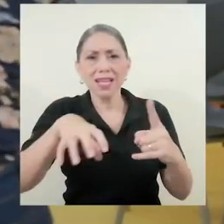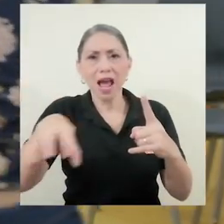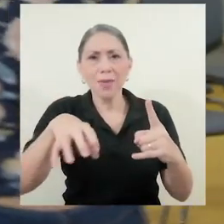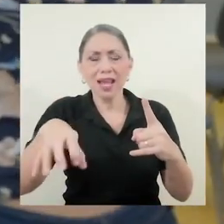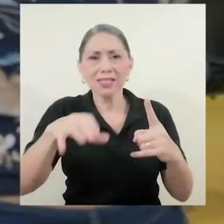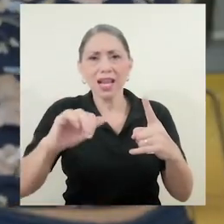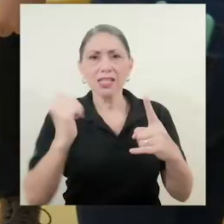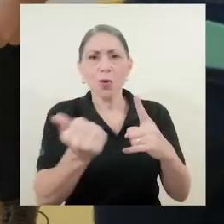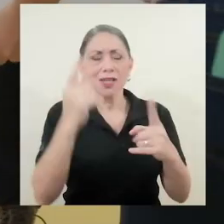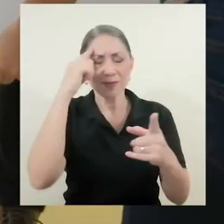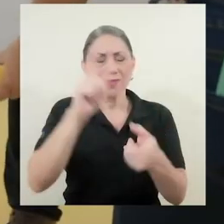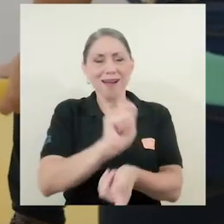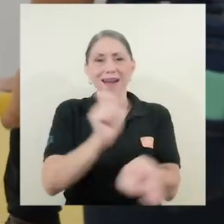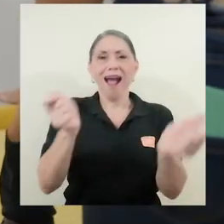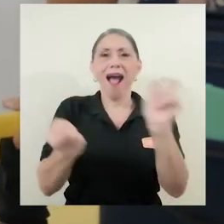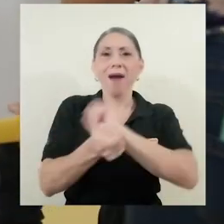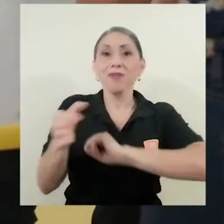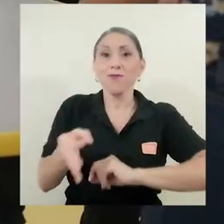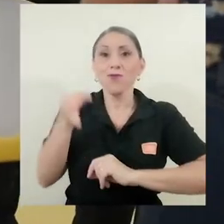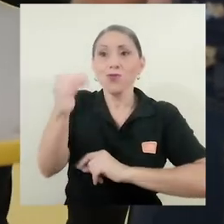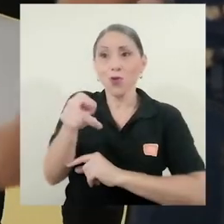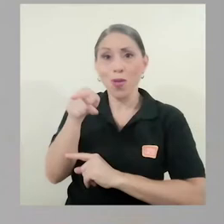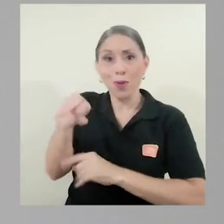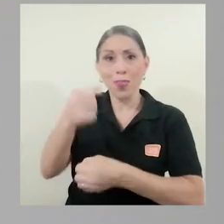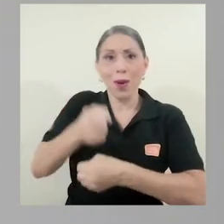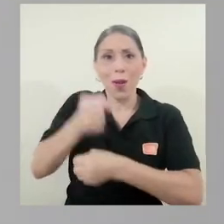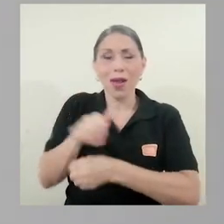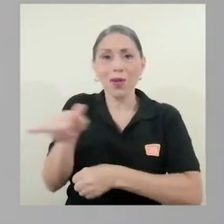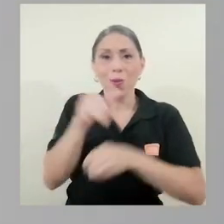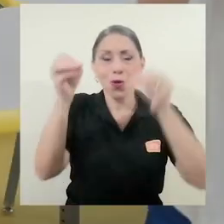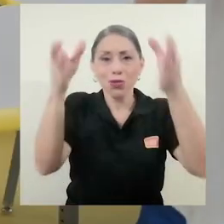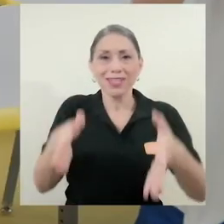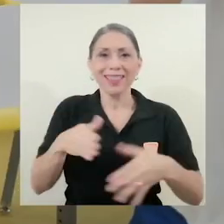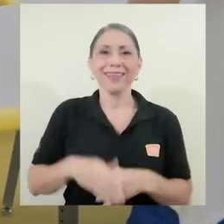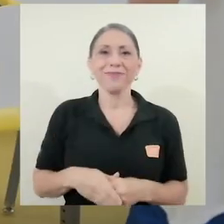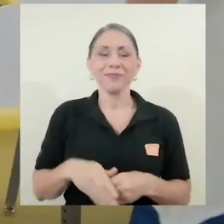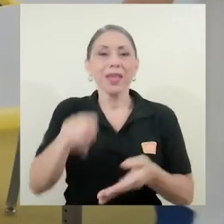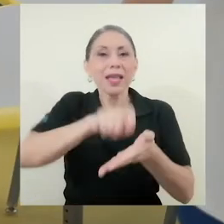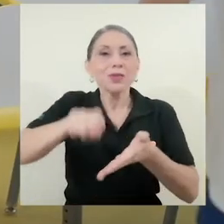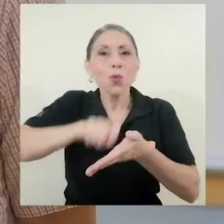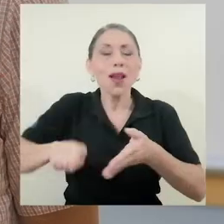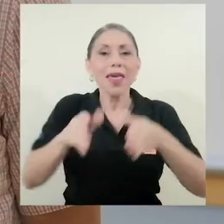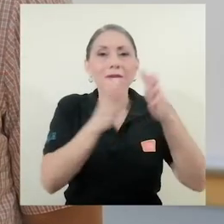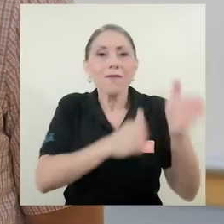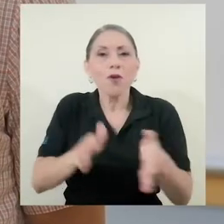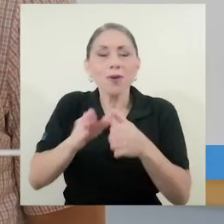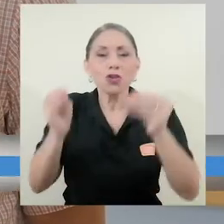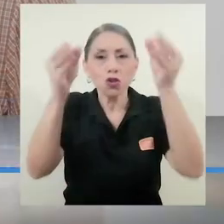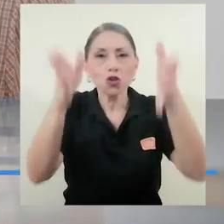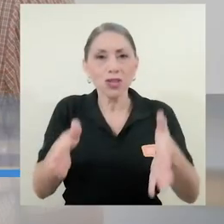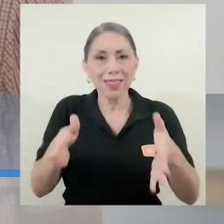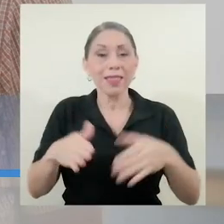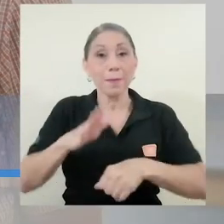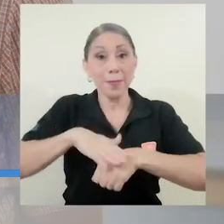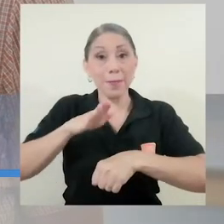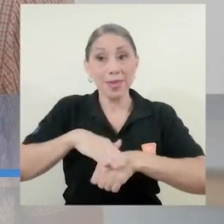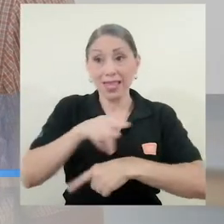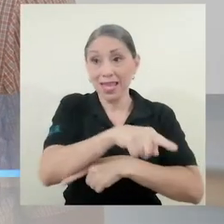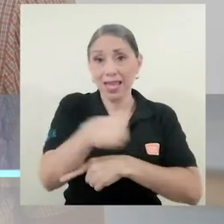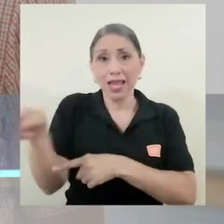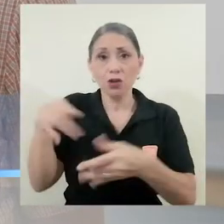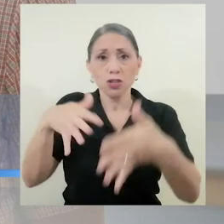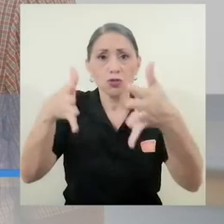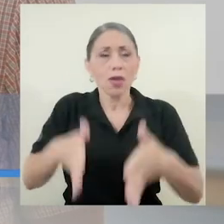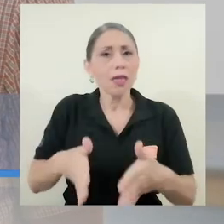en las aulas cuando ejerza como docente. Para la escuela de formación docente esto le va a permitir al estudiantado